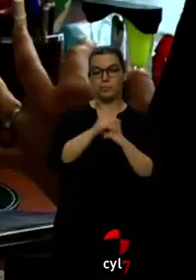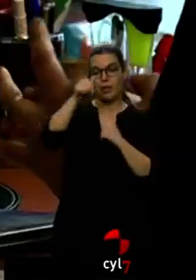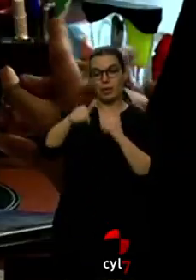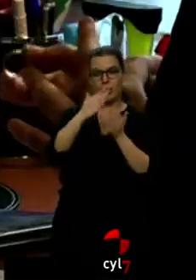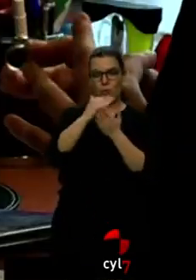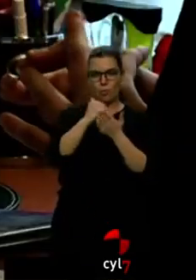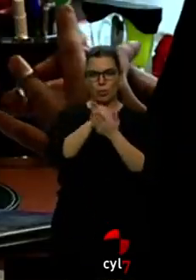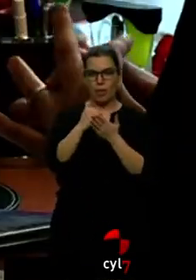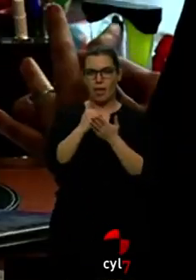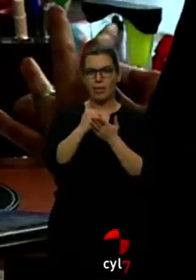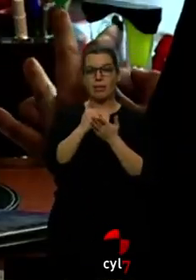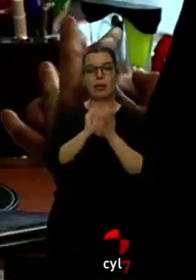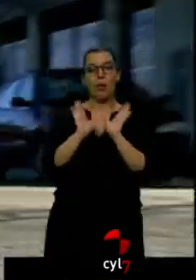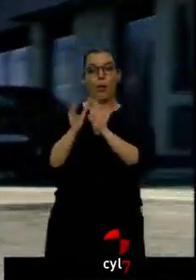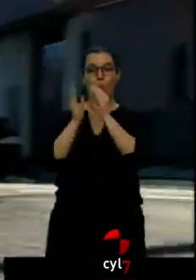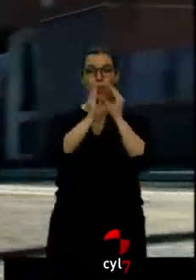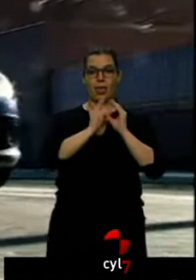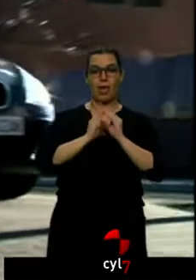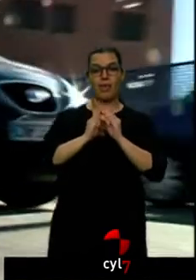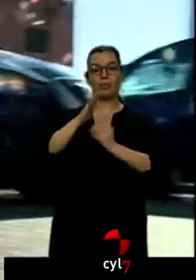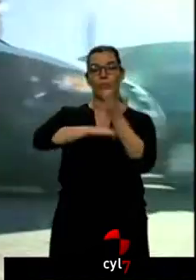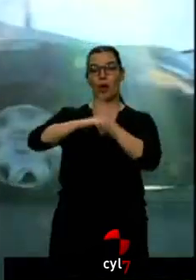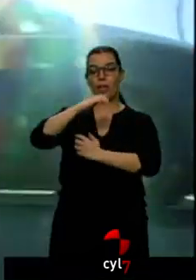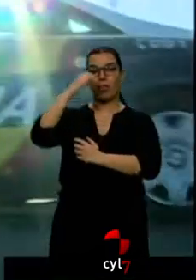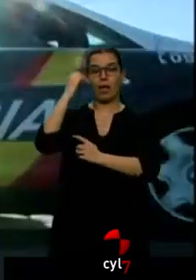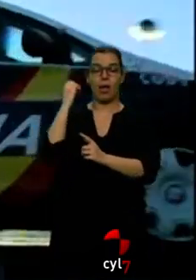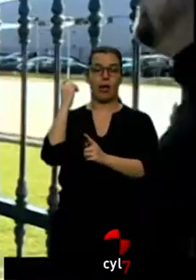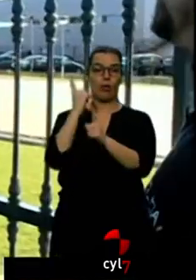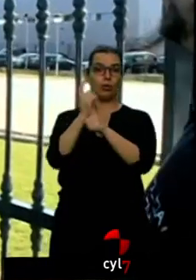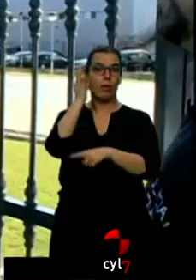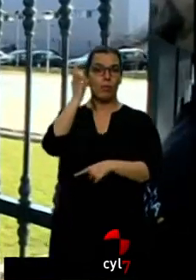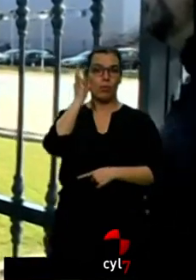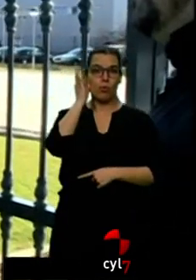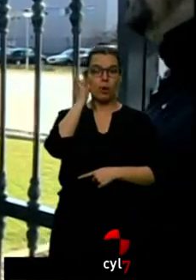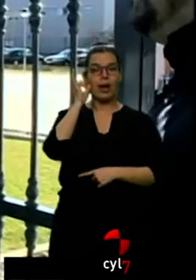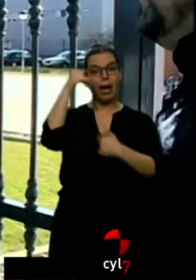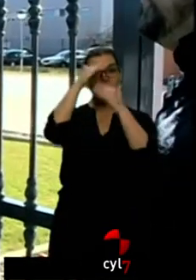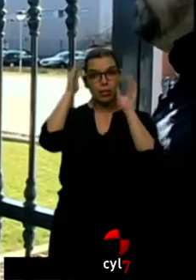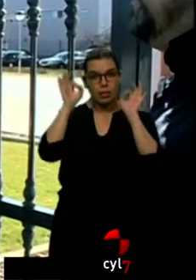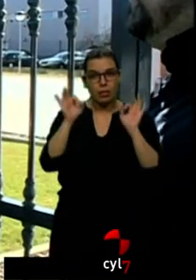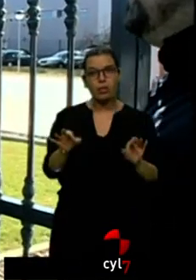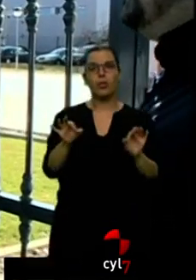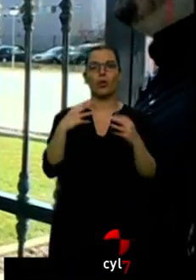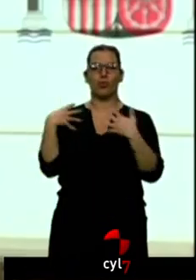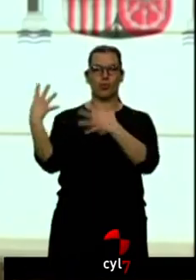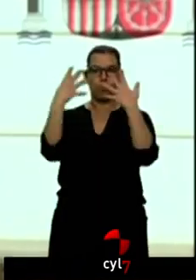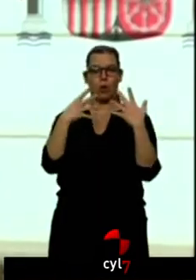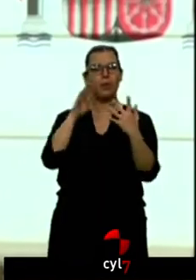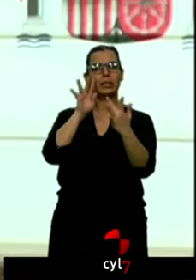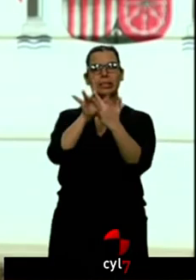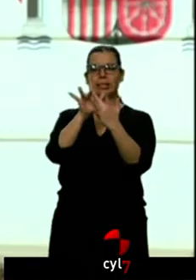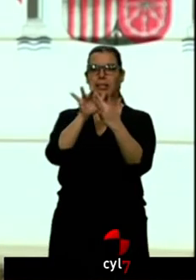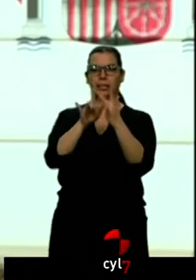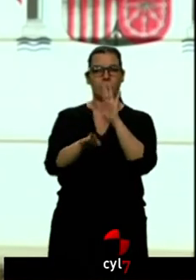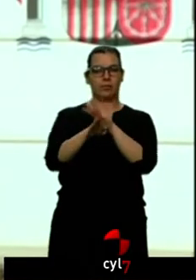comunidad hay nueve unidades de violencia contra la mujer. Mantienen contacto directo con las víctimas. Para su propia seguridad personal,